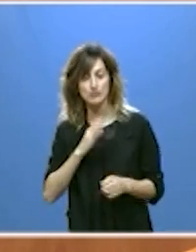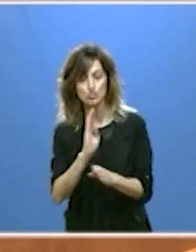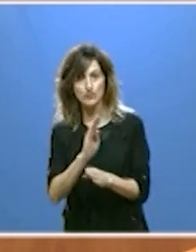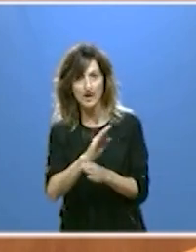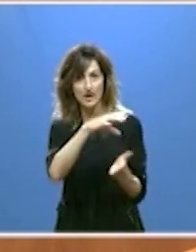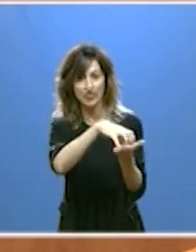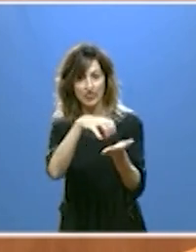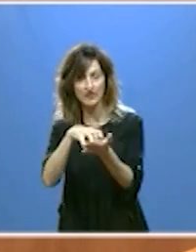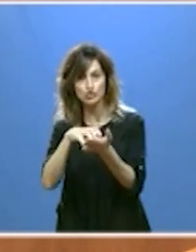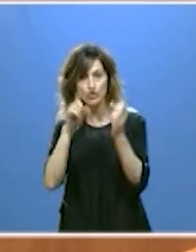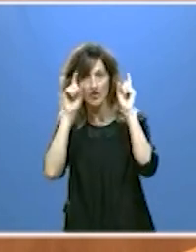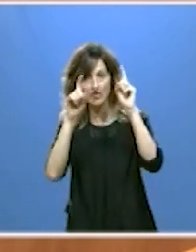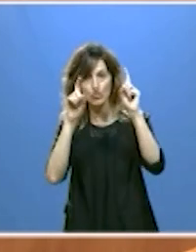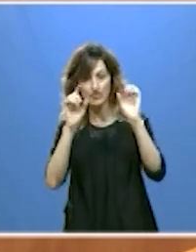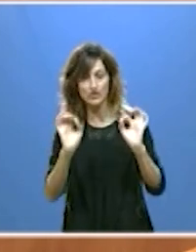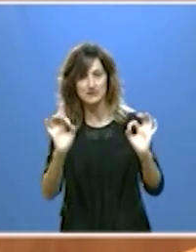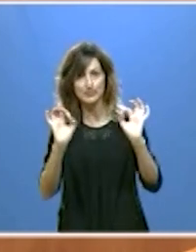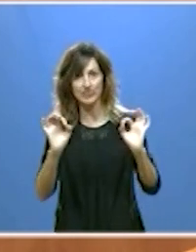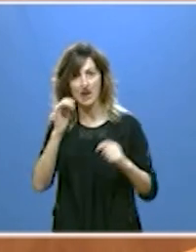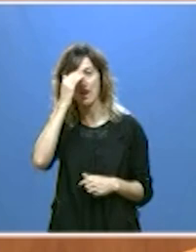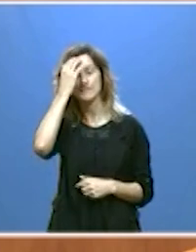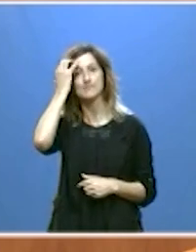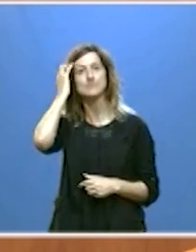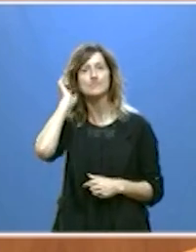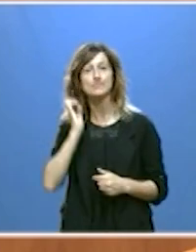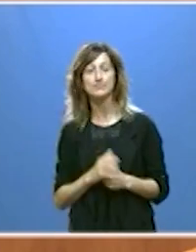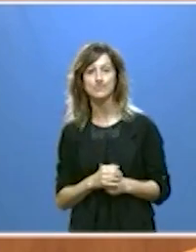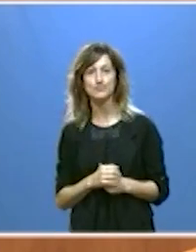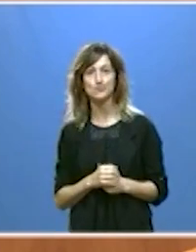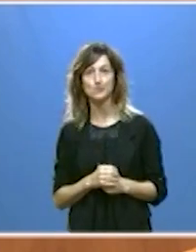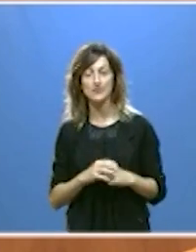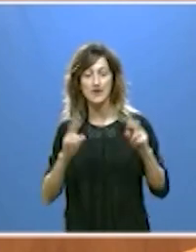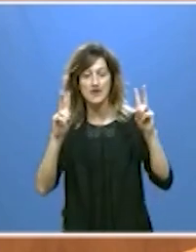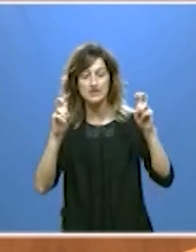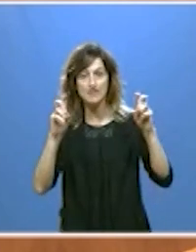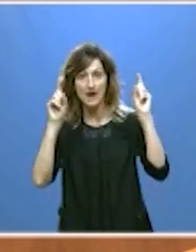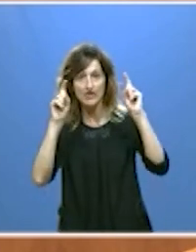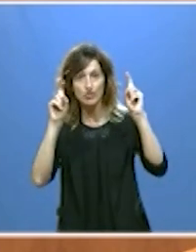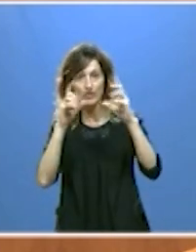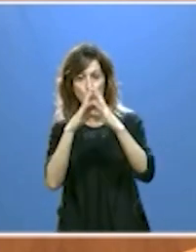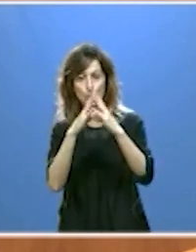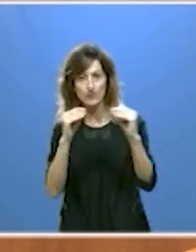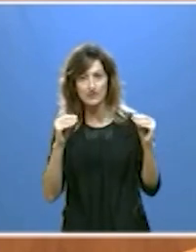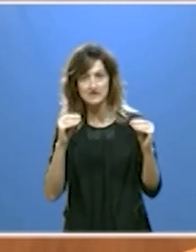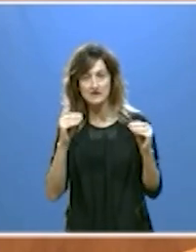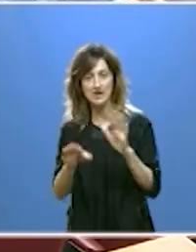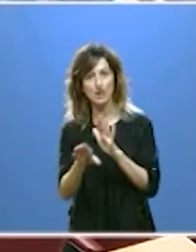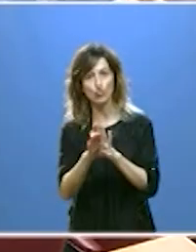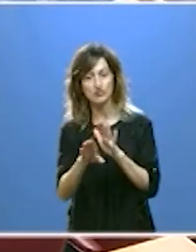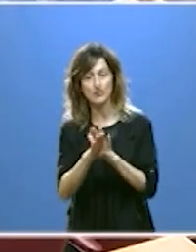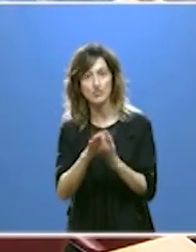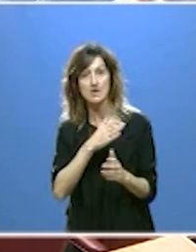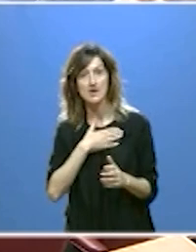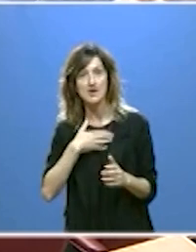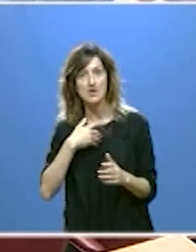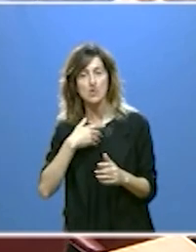centros de educación especial. En lo referente a la educación universitaria, seguimos apostando